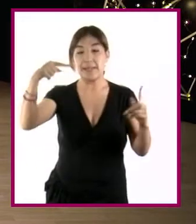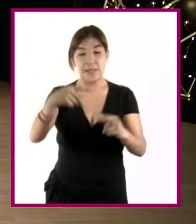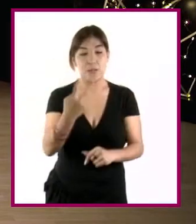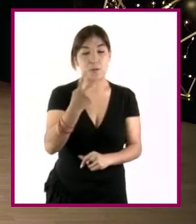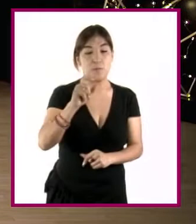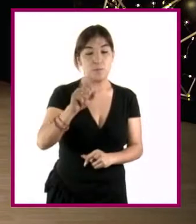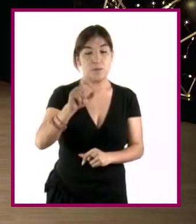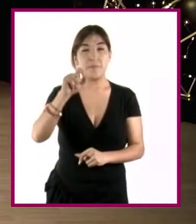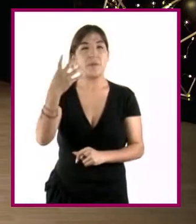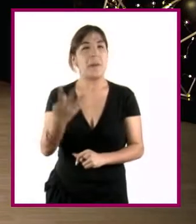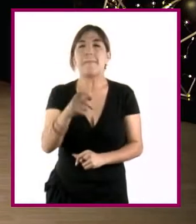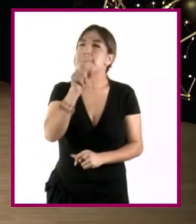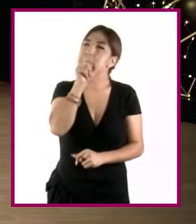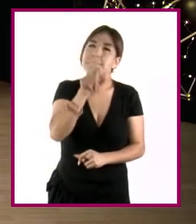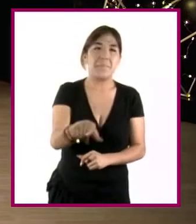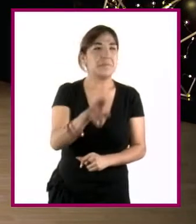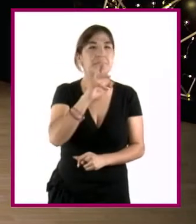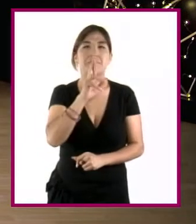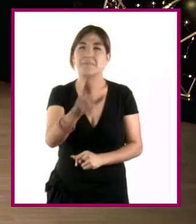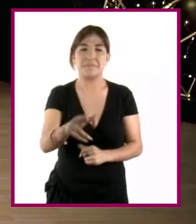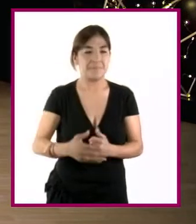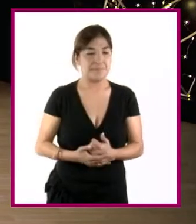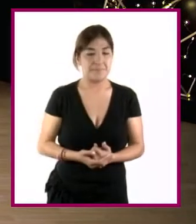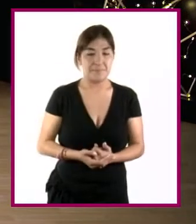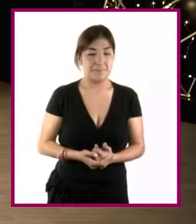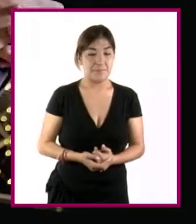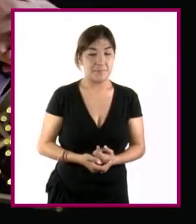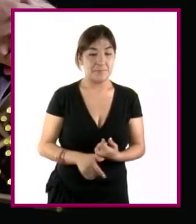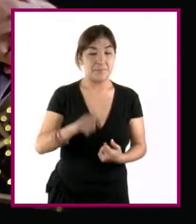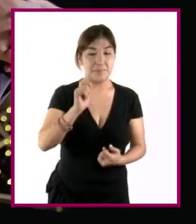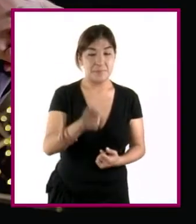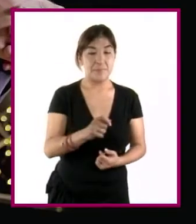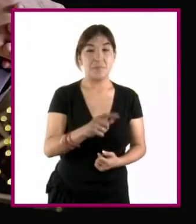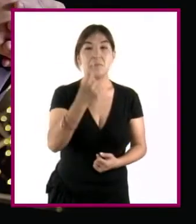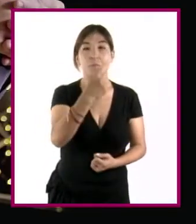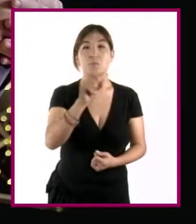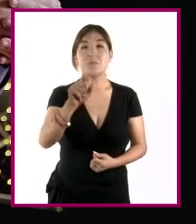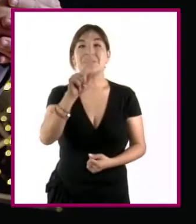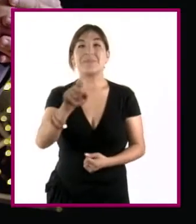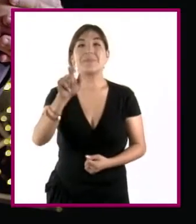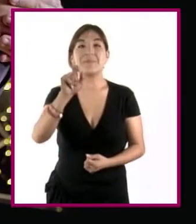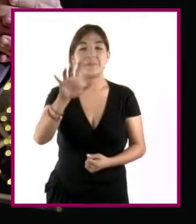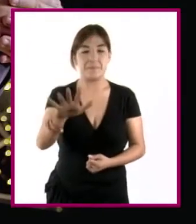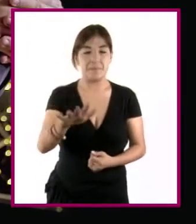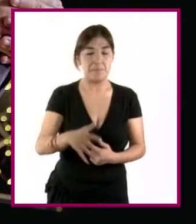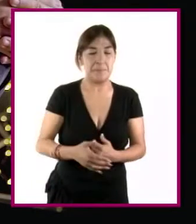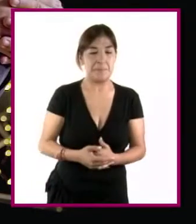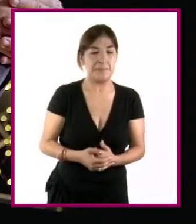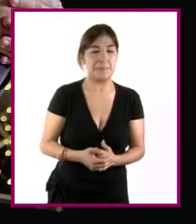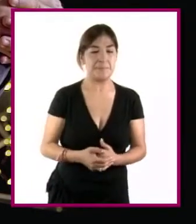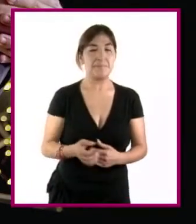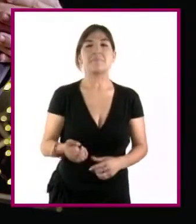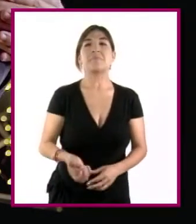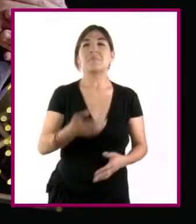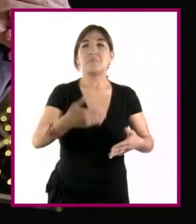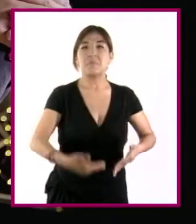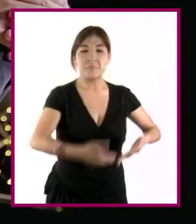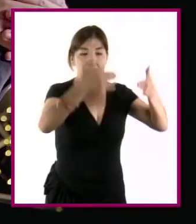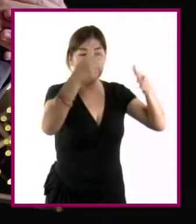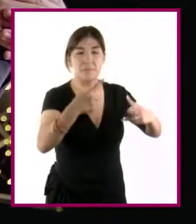obtenemos el mismo resultado. 1.125. ¿Y creen que con esos datos podrían calcular la escala del plano?